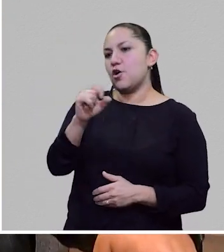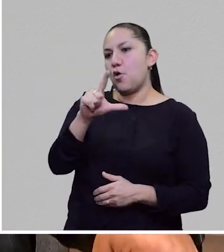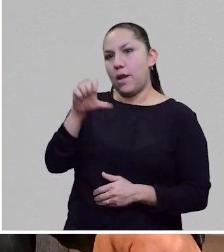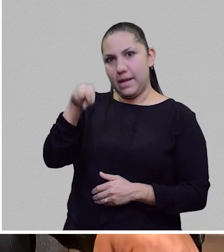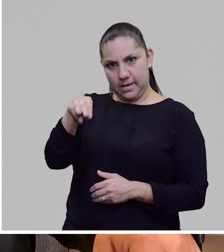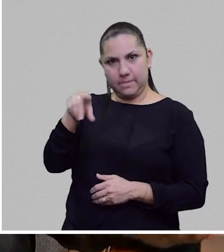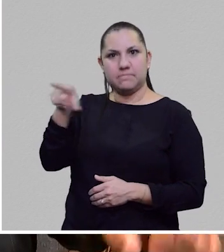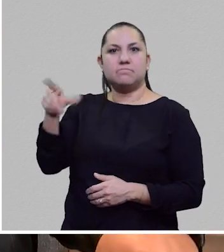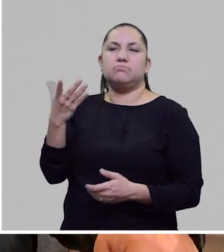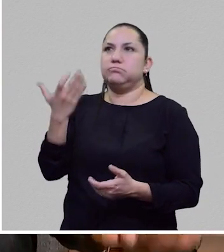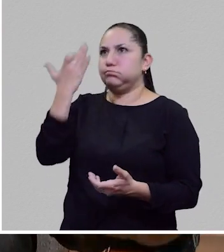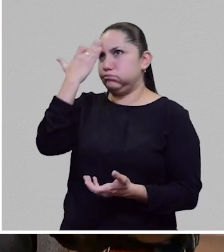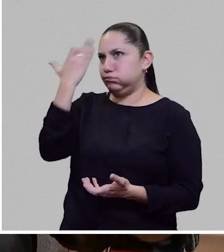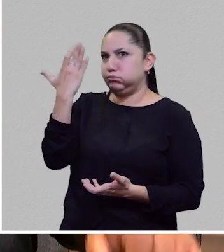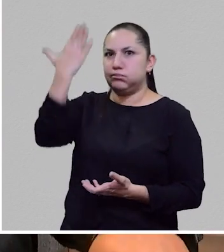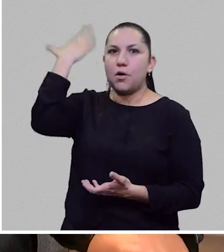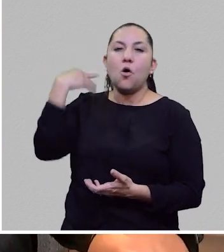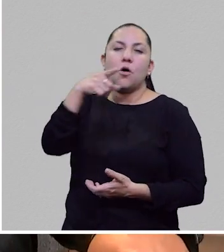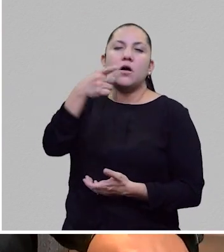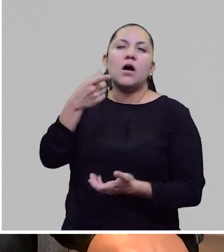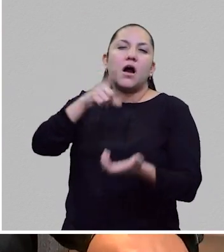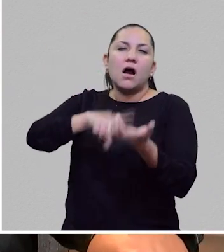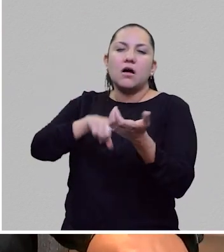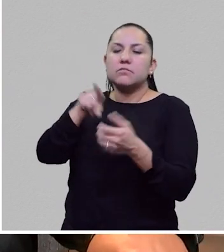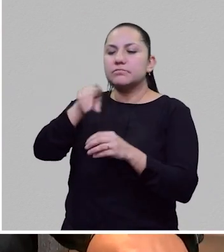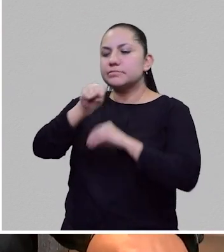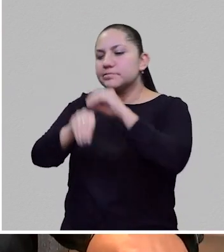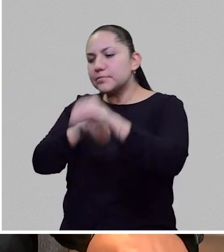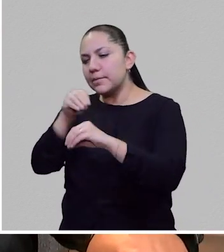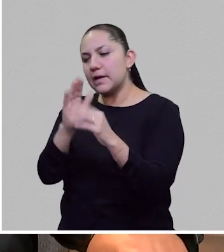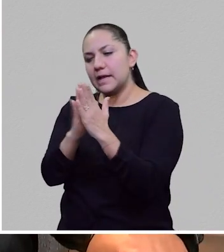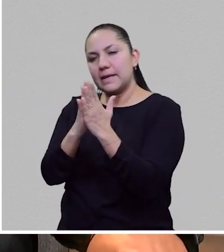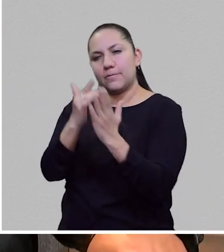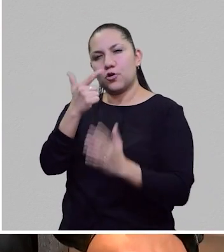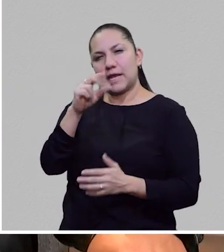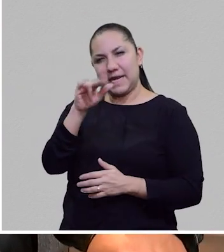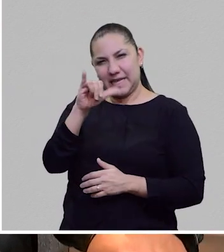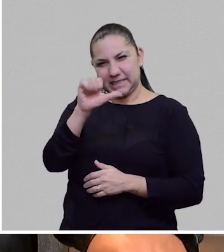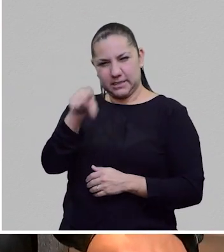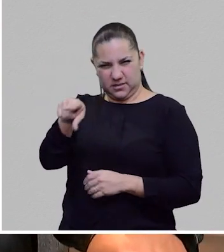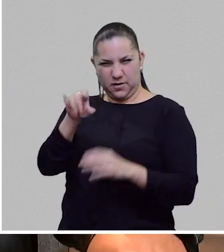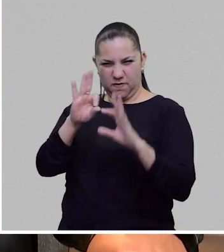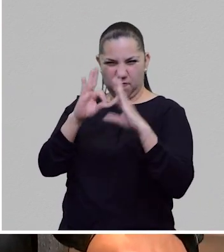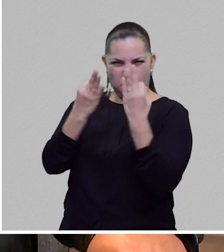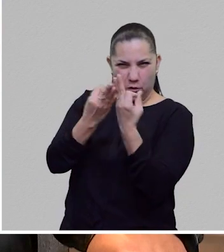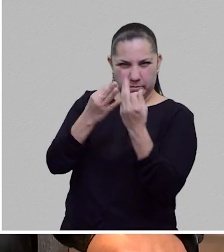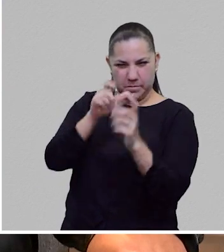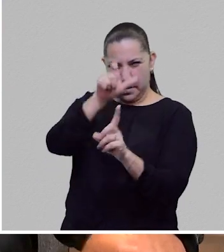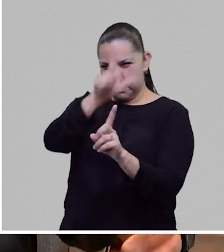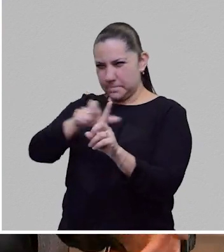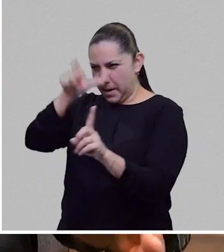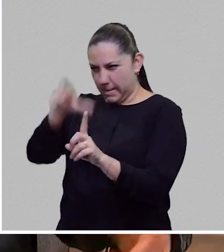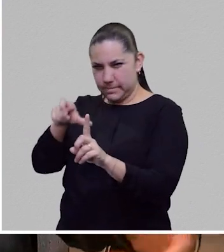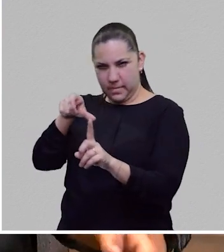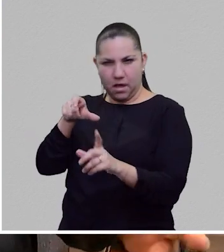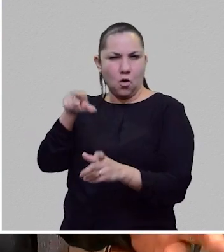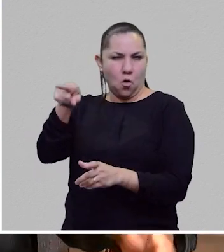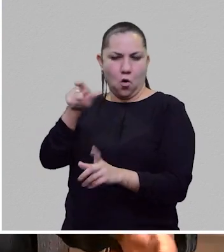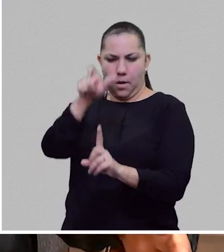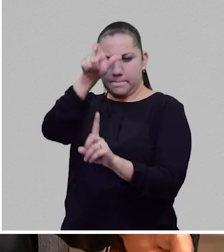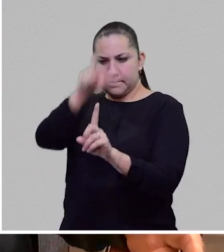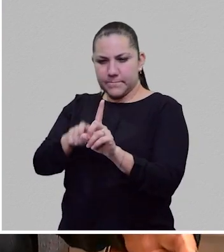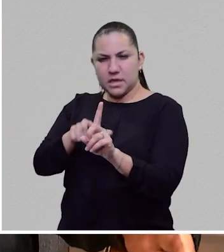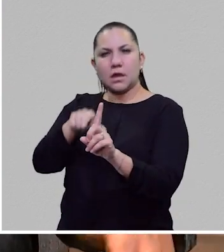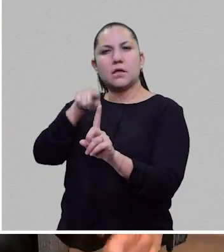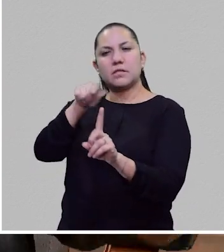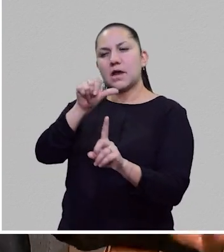guerreros mecánicos ahí en el, creo que en el Génesis, o en algún libro bíblico, bueno, la propia idea